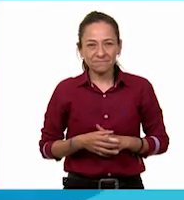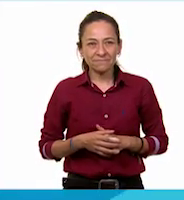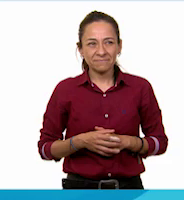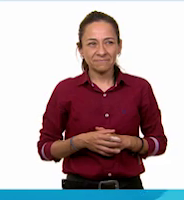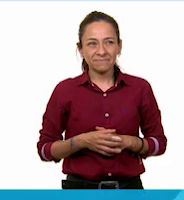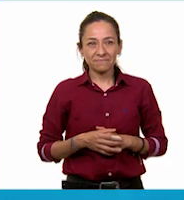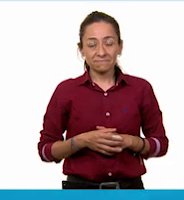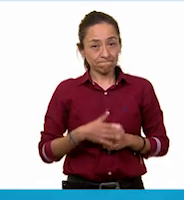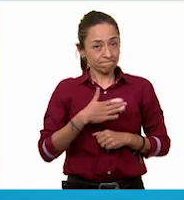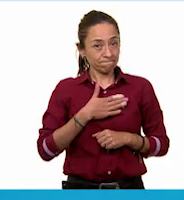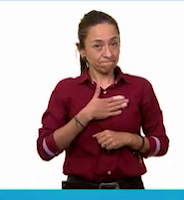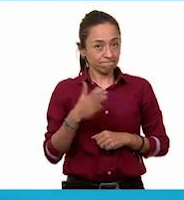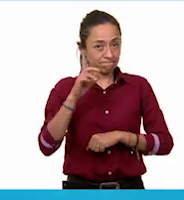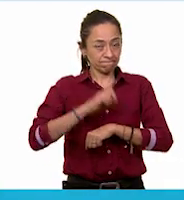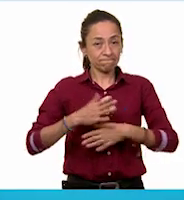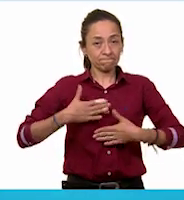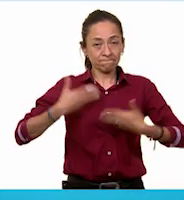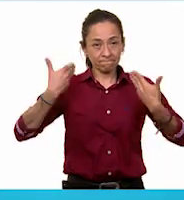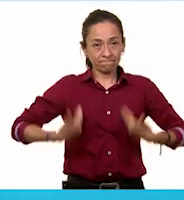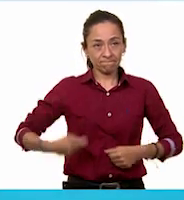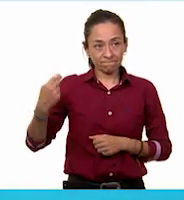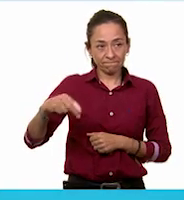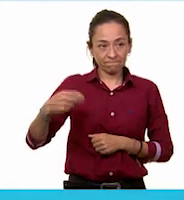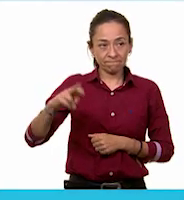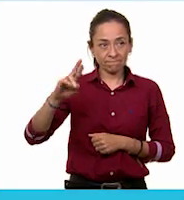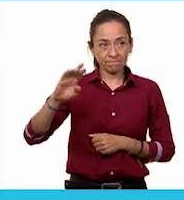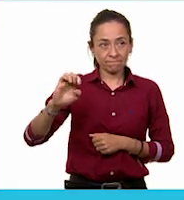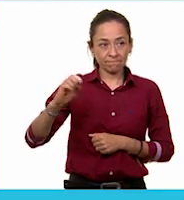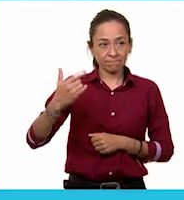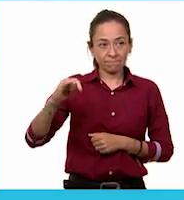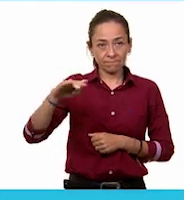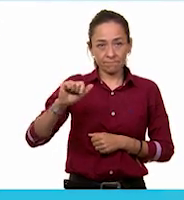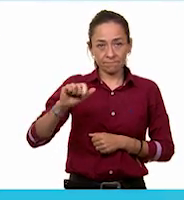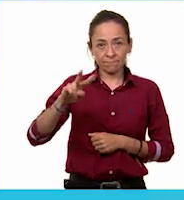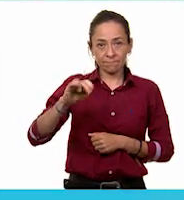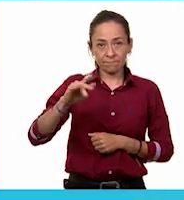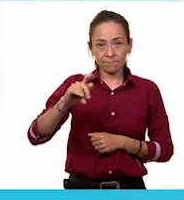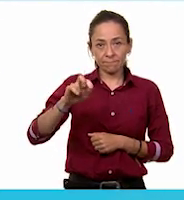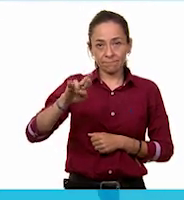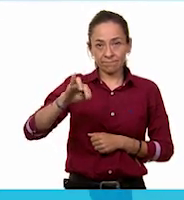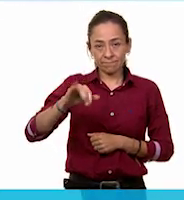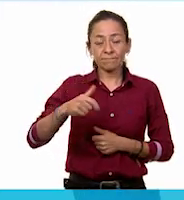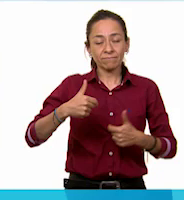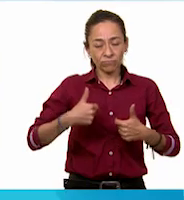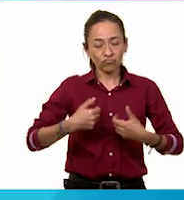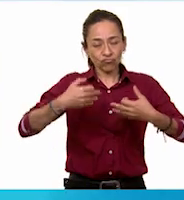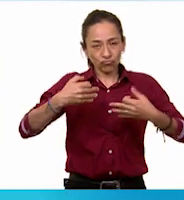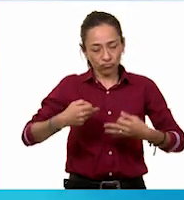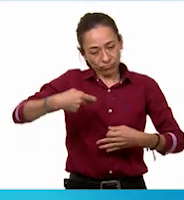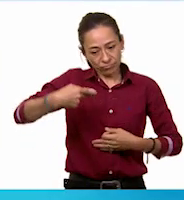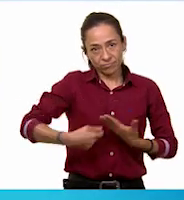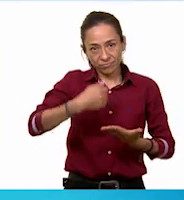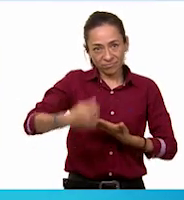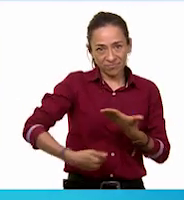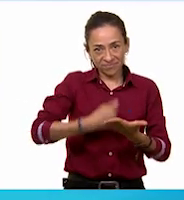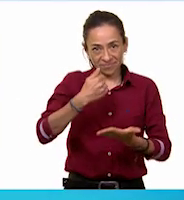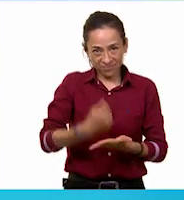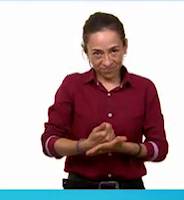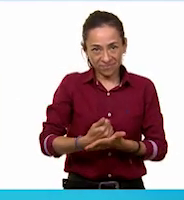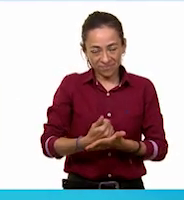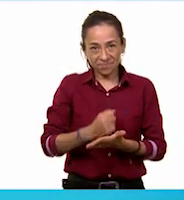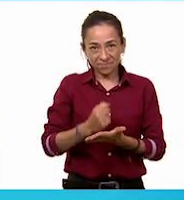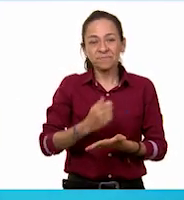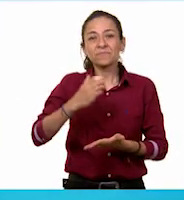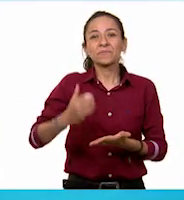Buenos días, mi nombre es Regina Victoria, soy de Ciudad Victoria. Hoy les voy a